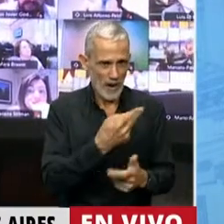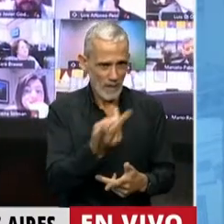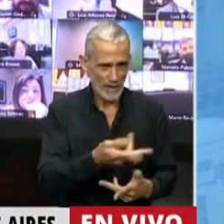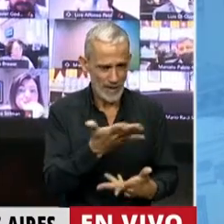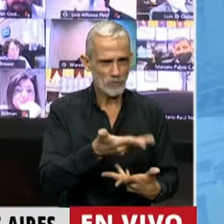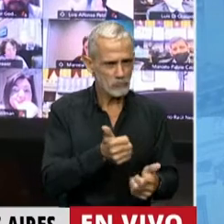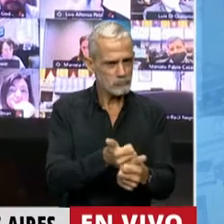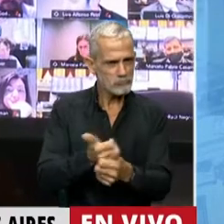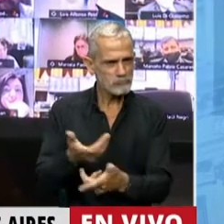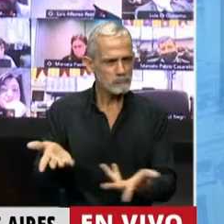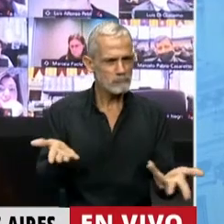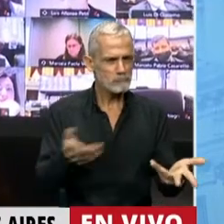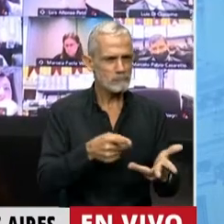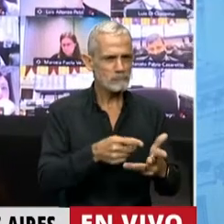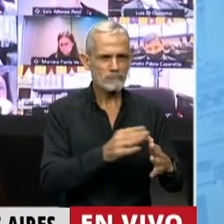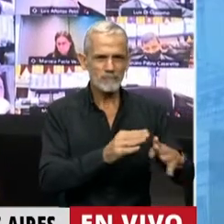trayectorias